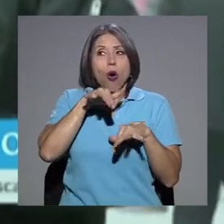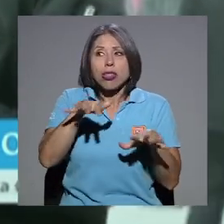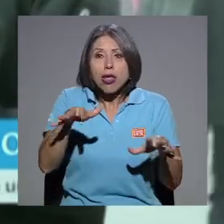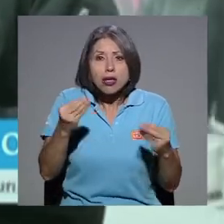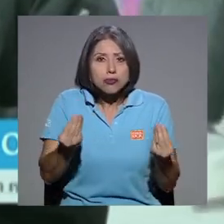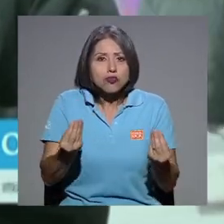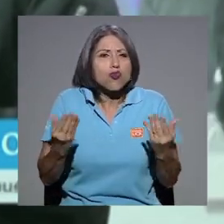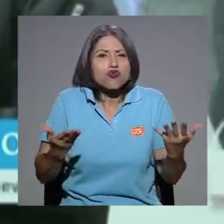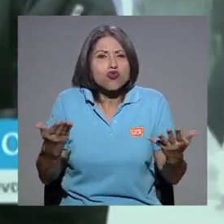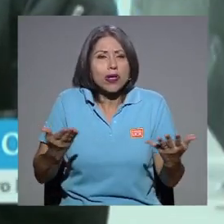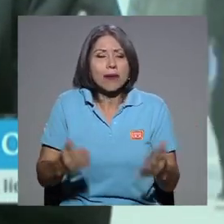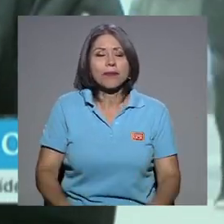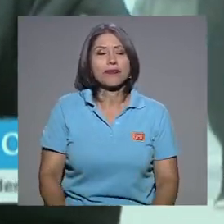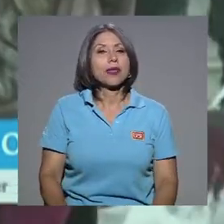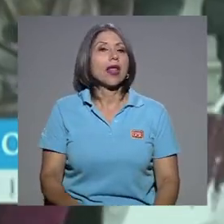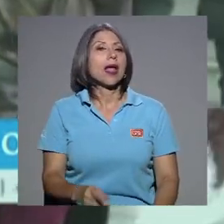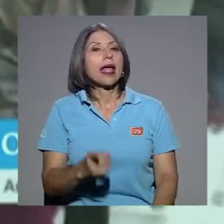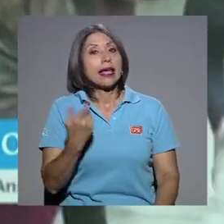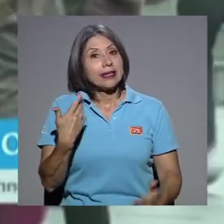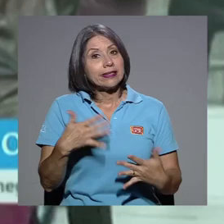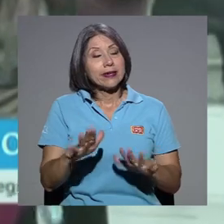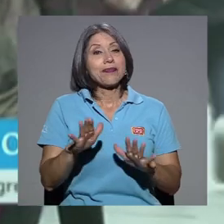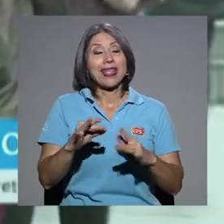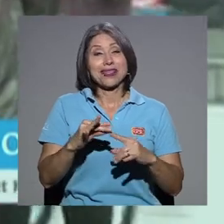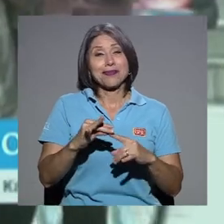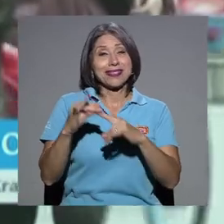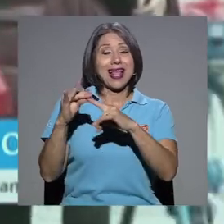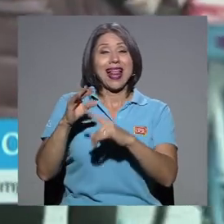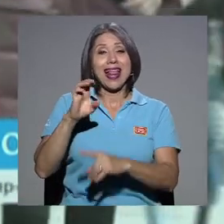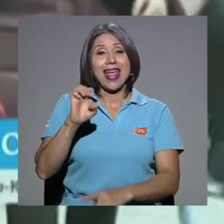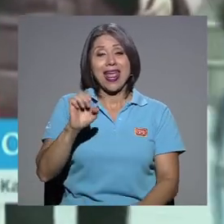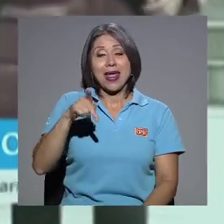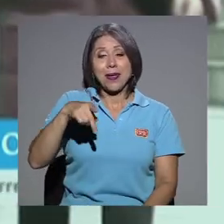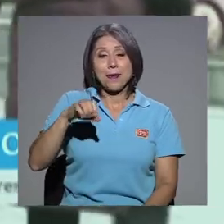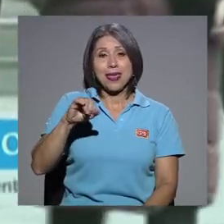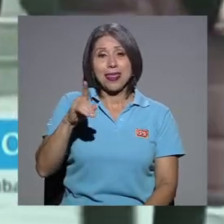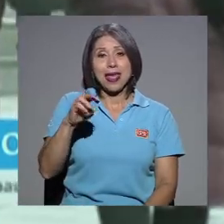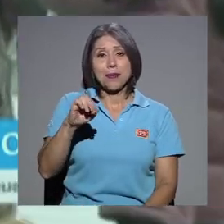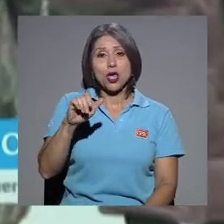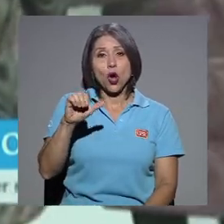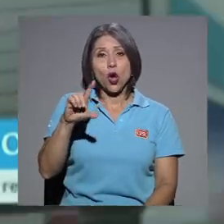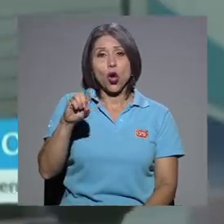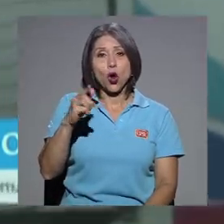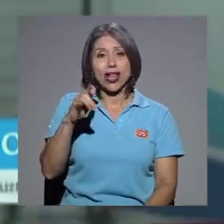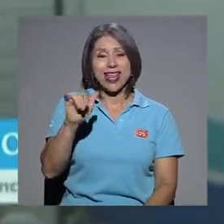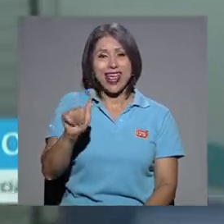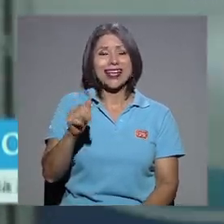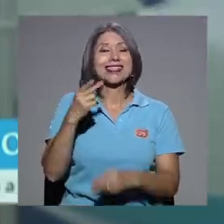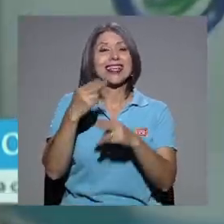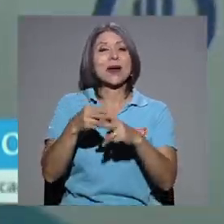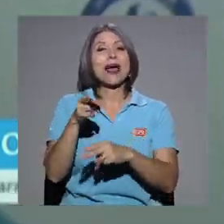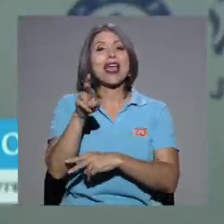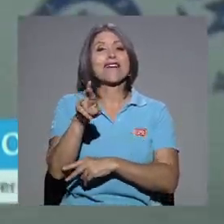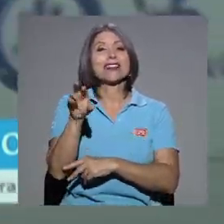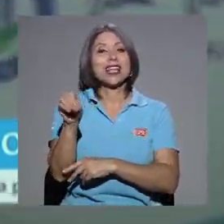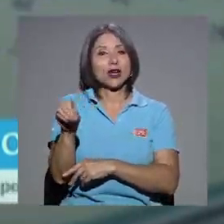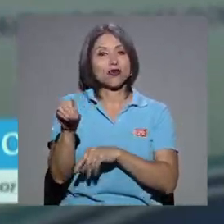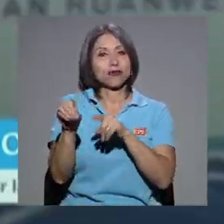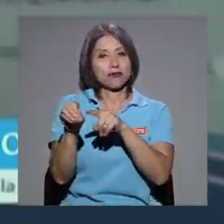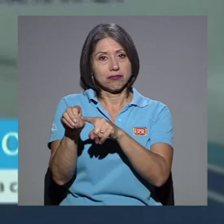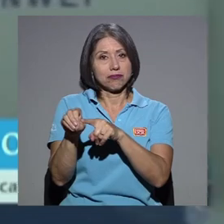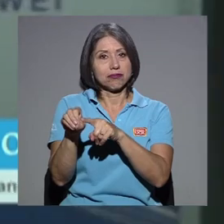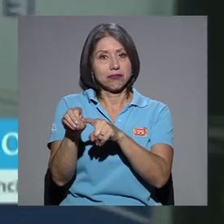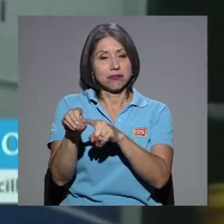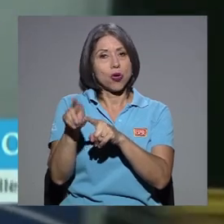Hay una medida en epidemiología que se llama el R0, que es cuántas personas con las que usted entra en